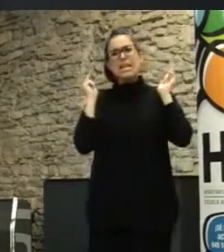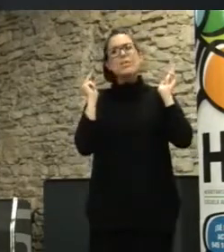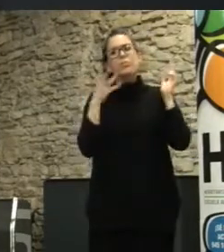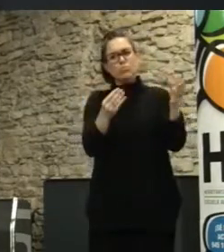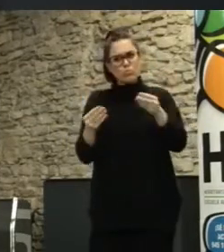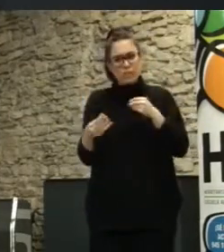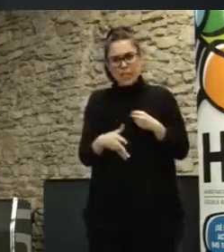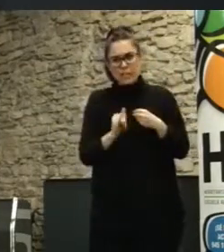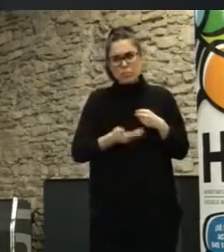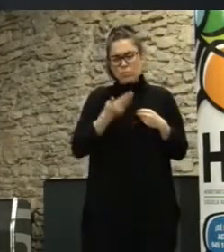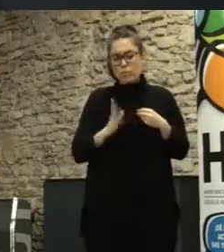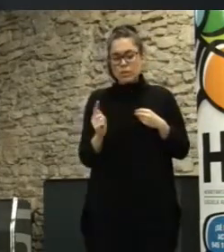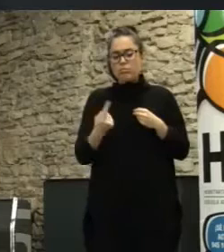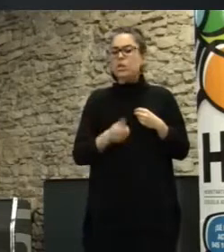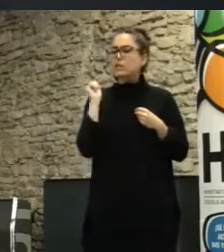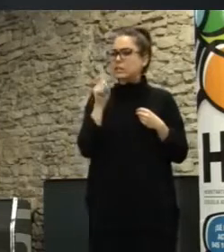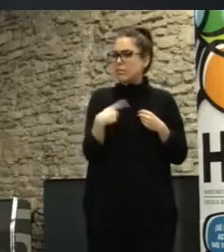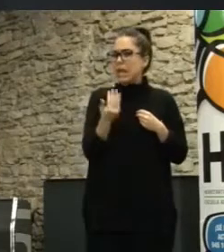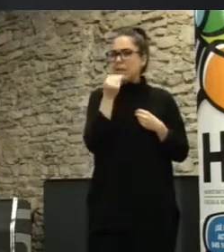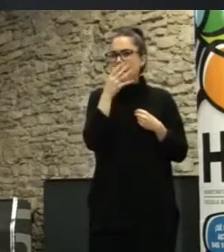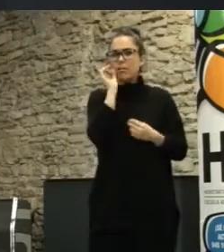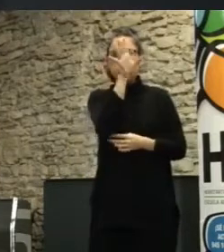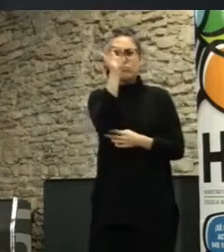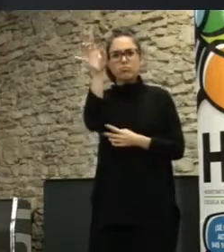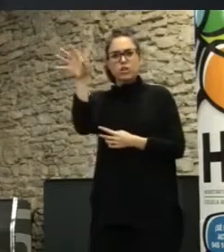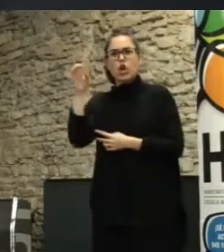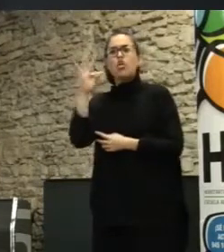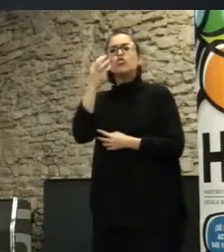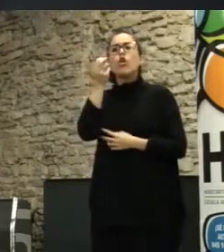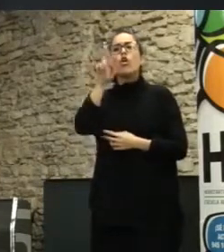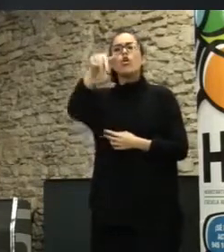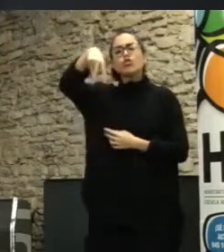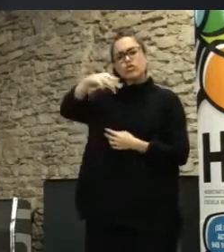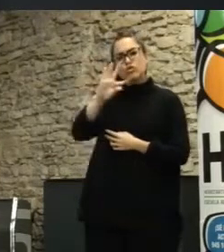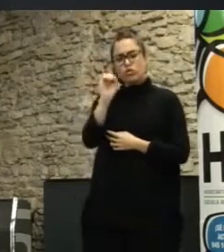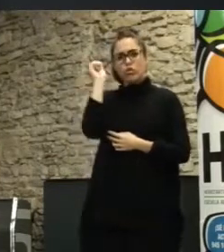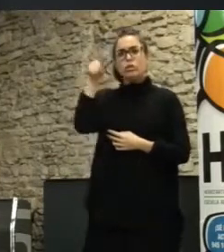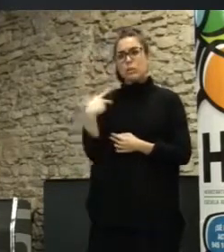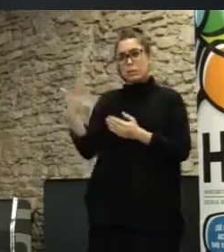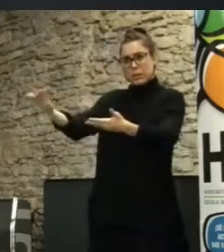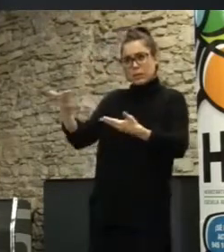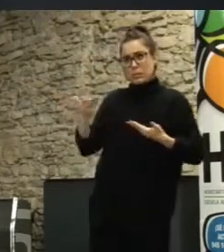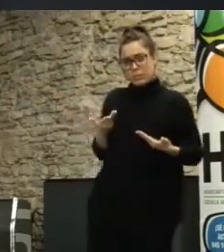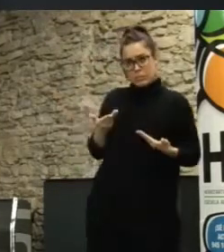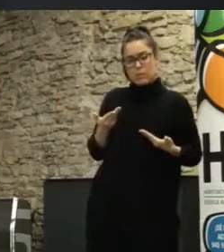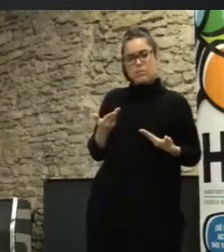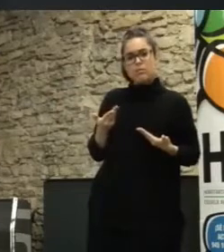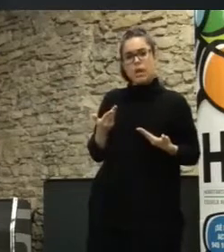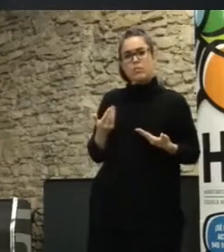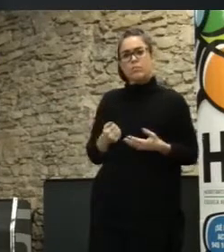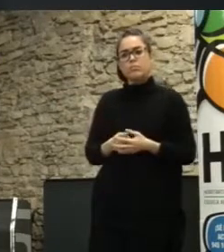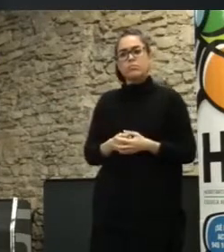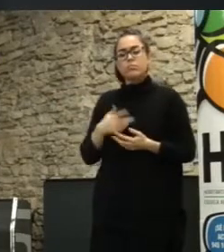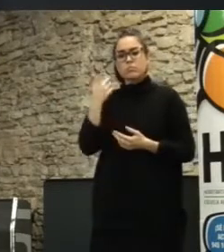En algunos casos envían cartas, buzoneo a 20.000 ciudadanos de Toronto y les invitan a encuentros deliberativos vinculantes